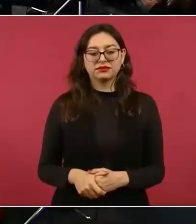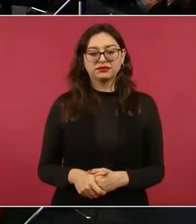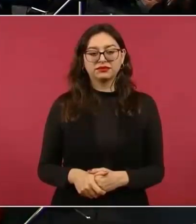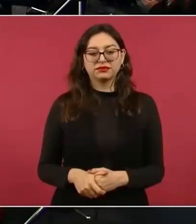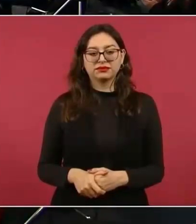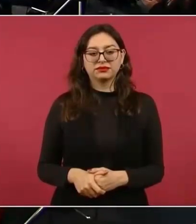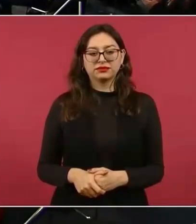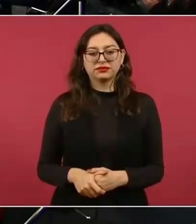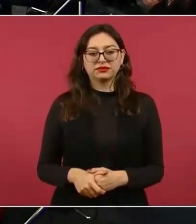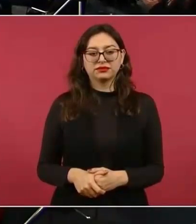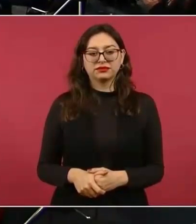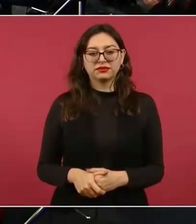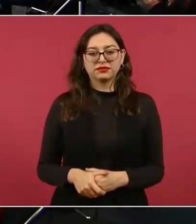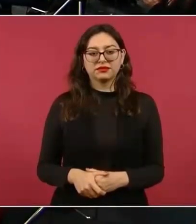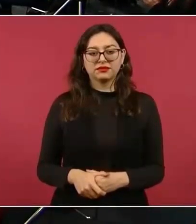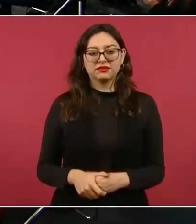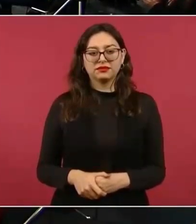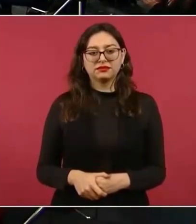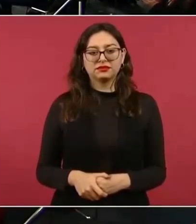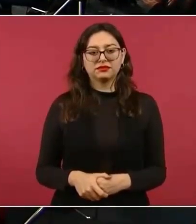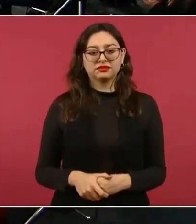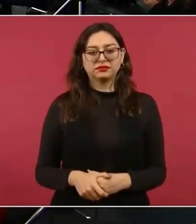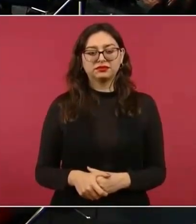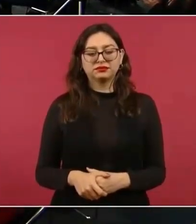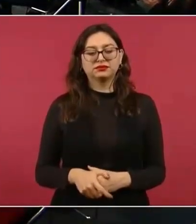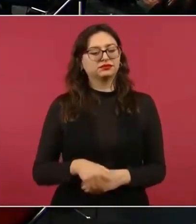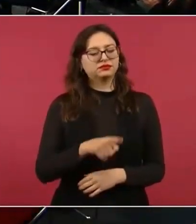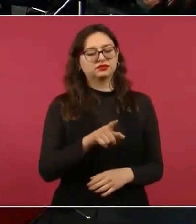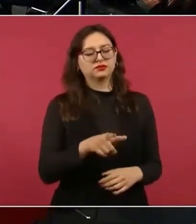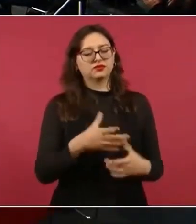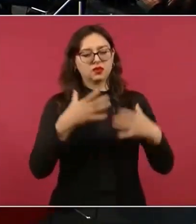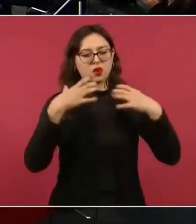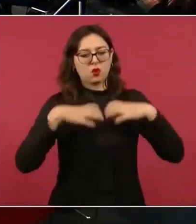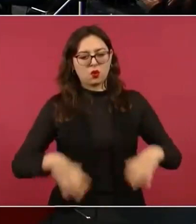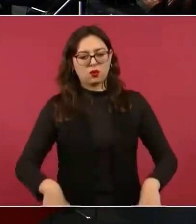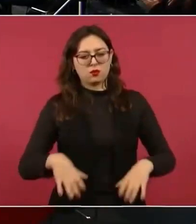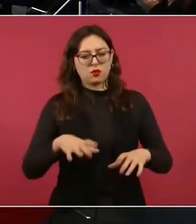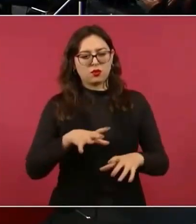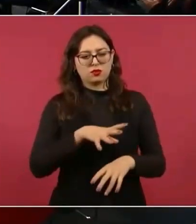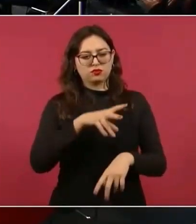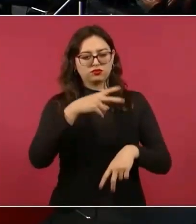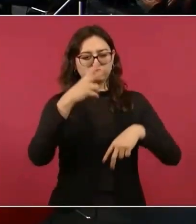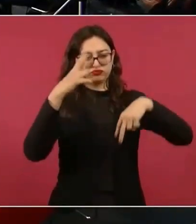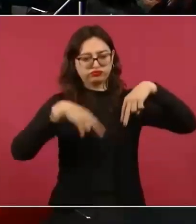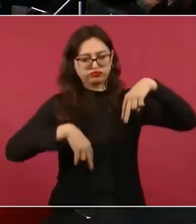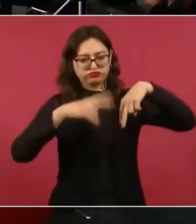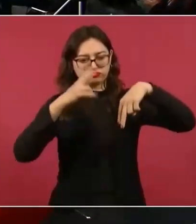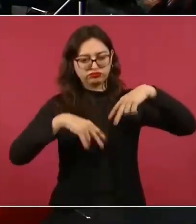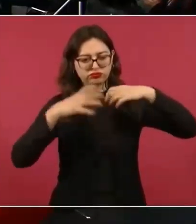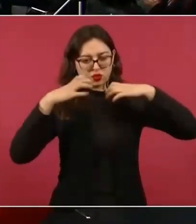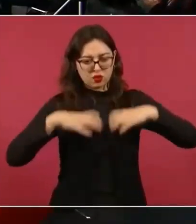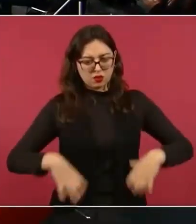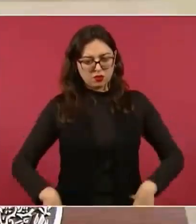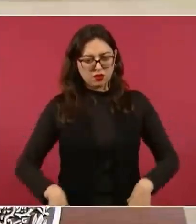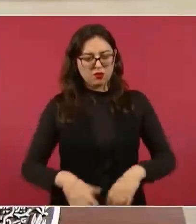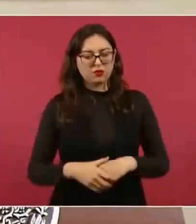Pero la forma de vestir, por ejemplo, cuando recibe a